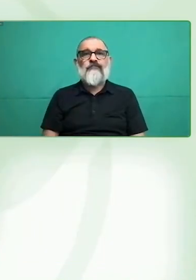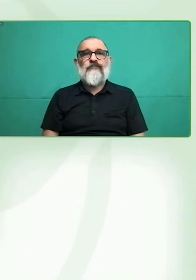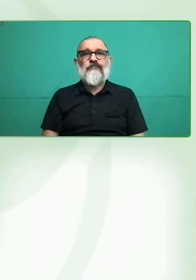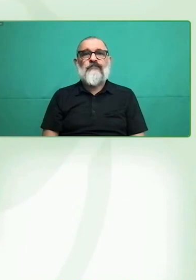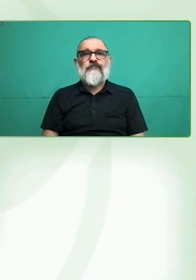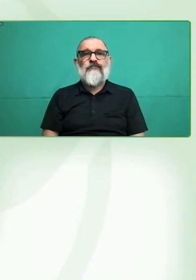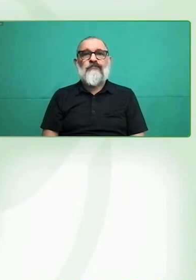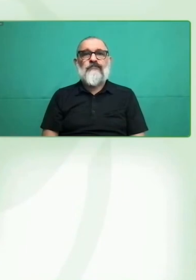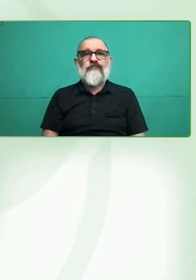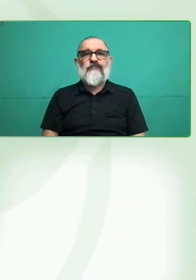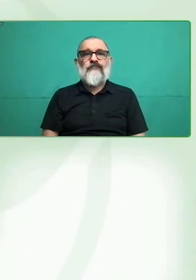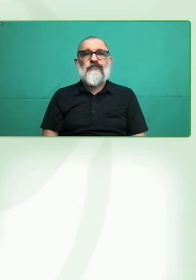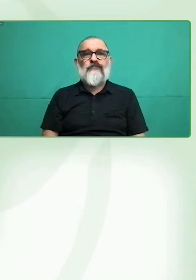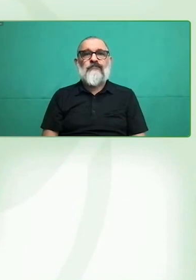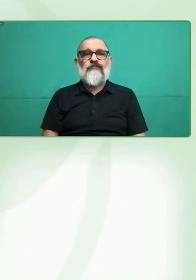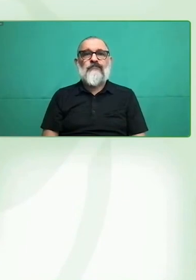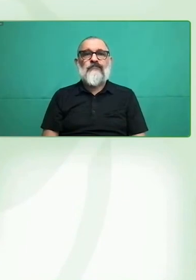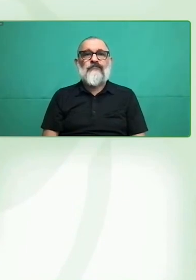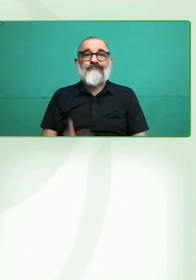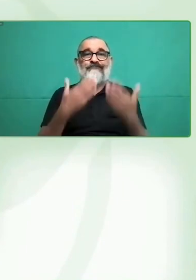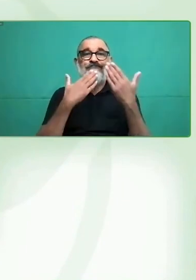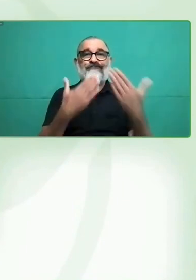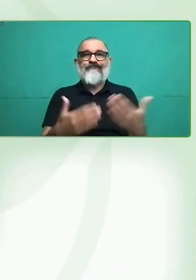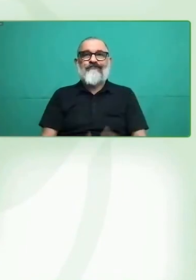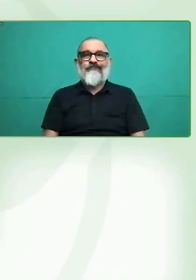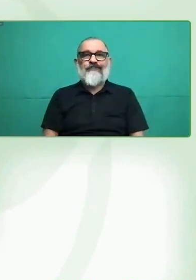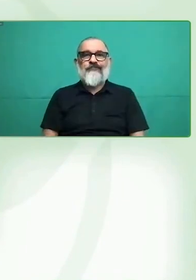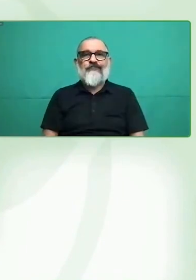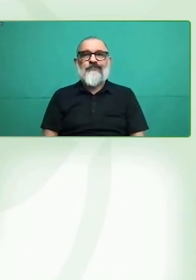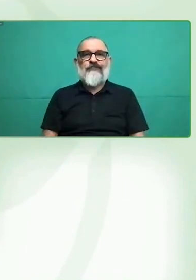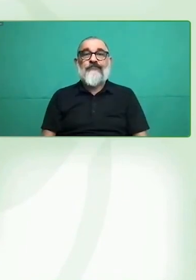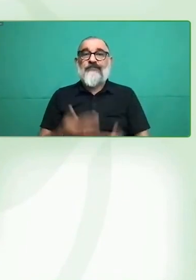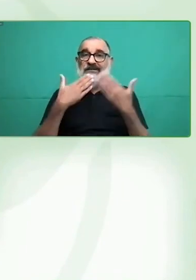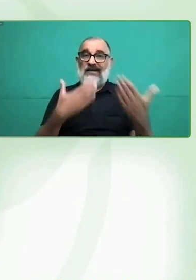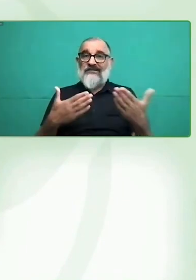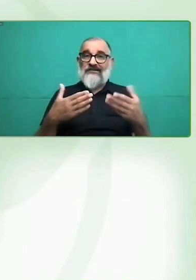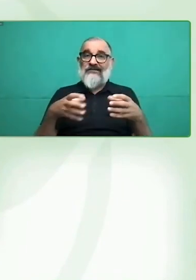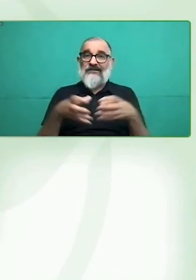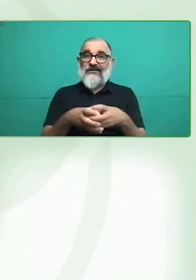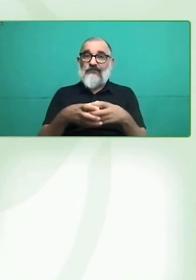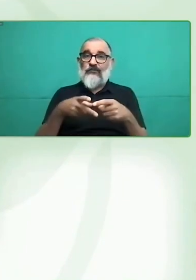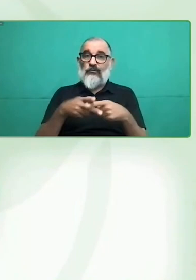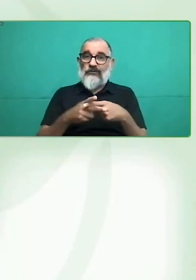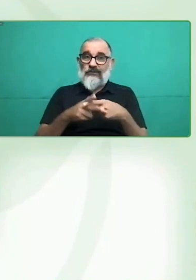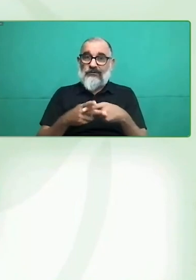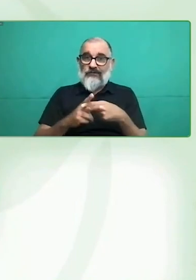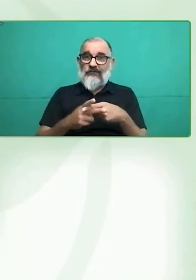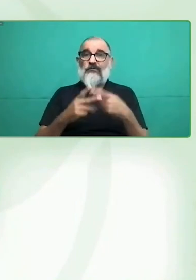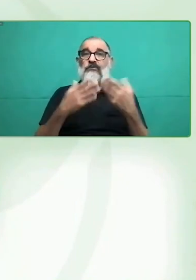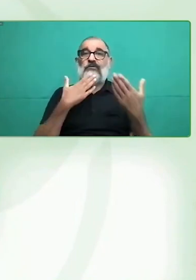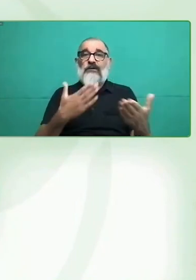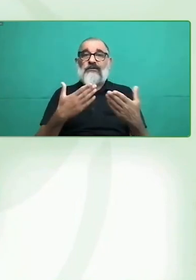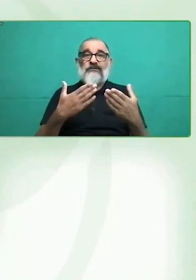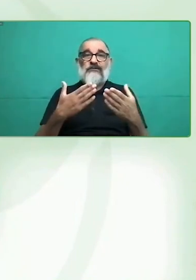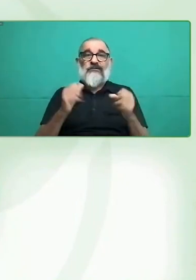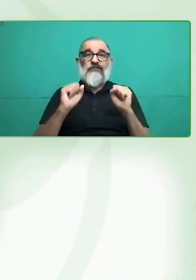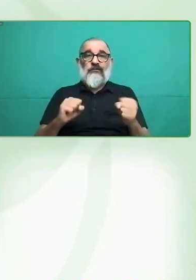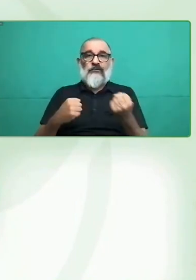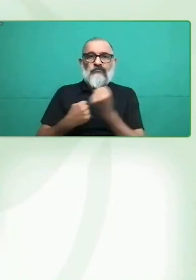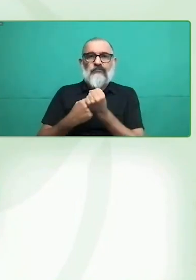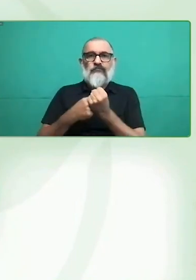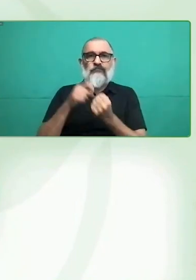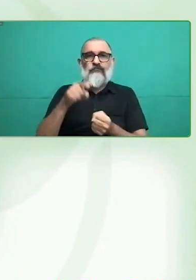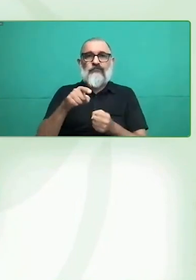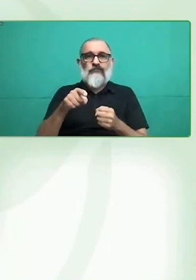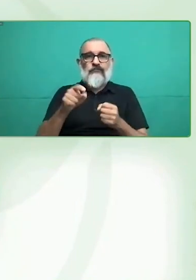Muchísimas gracias al equipo técnico que nos está apoyando con la presentación de este corto, que nos toca